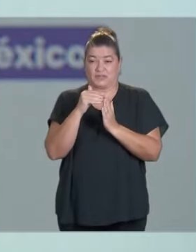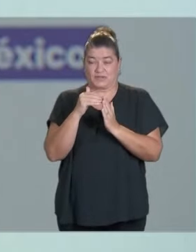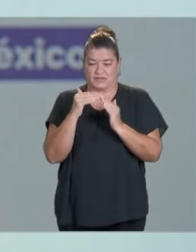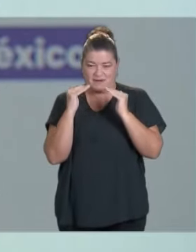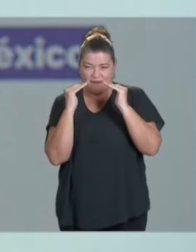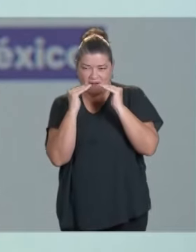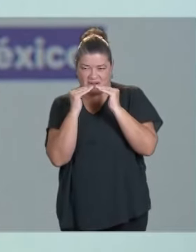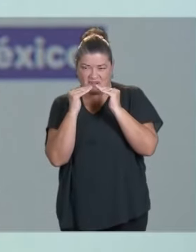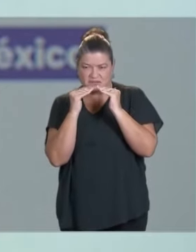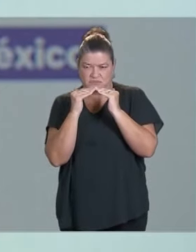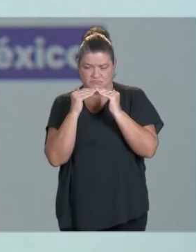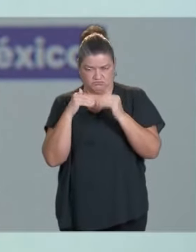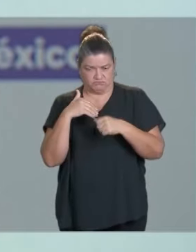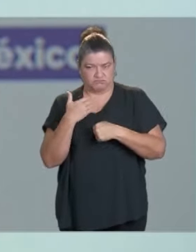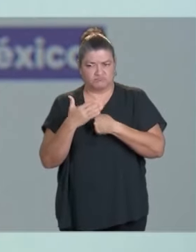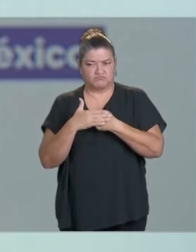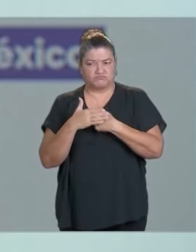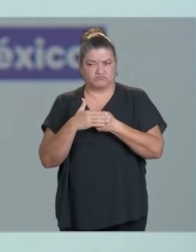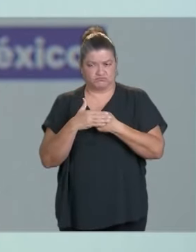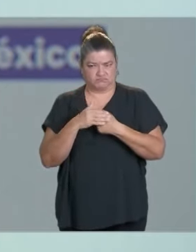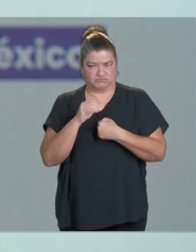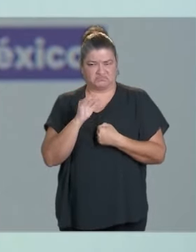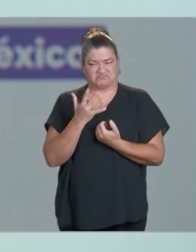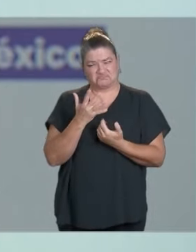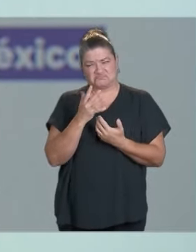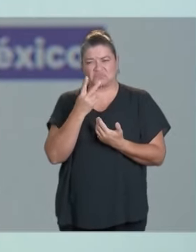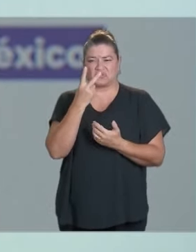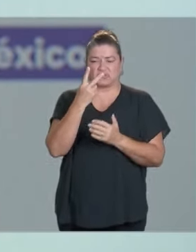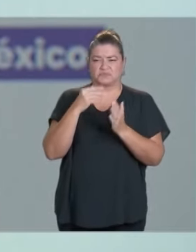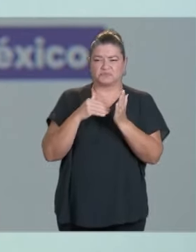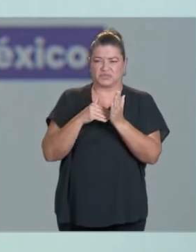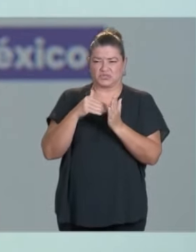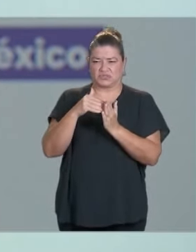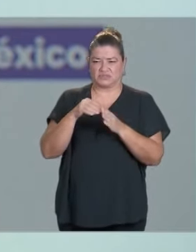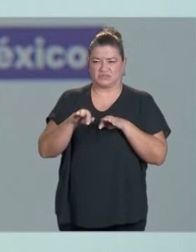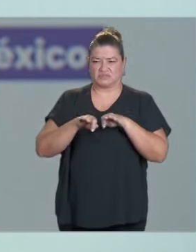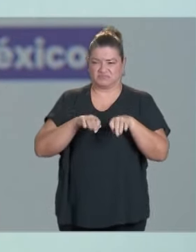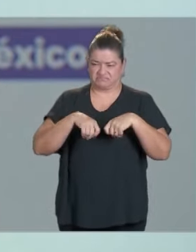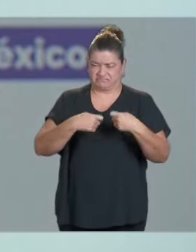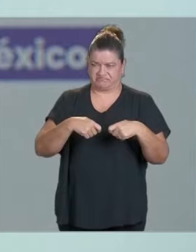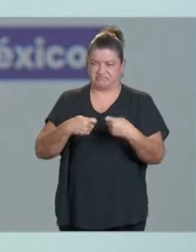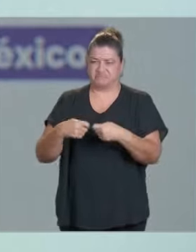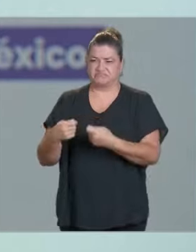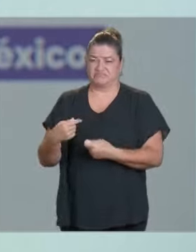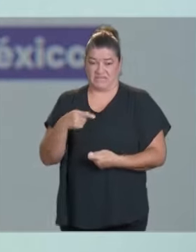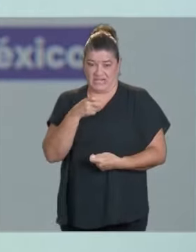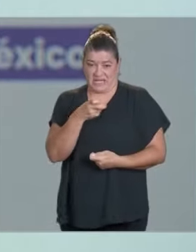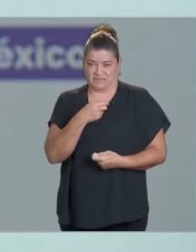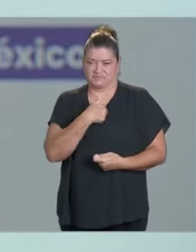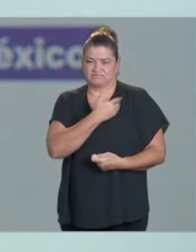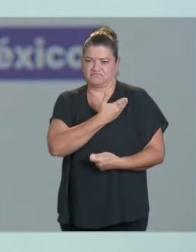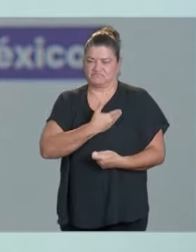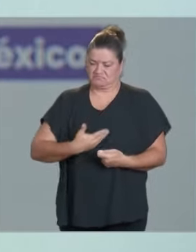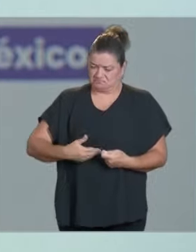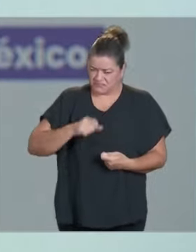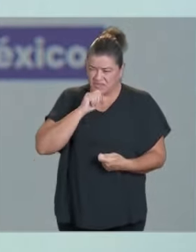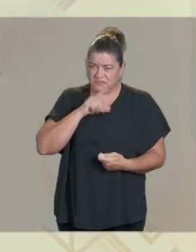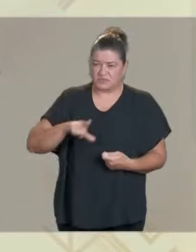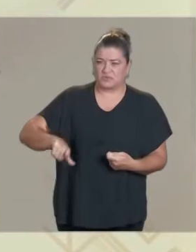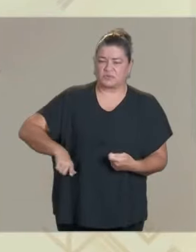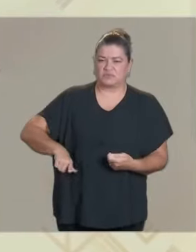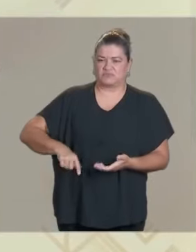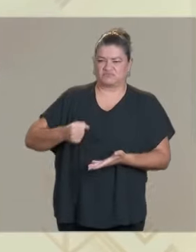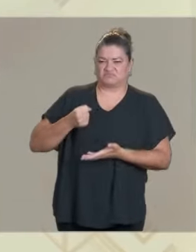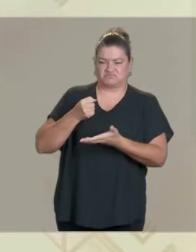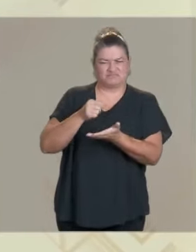alrededor de dos millones de empleos en el próximo sexenio. Va a haber inversión pública como la ha habido hasta ahora, va